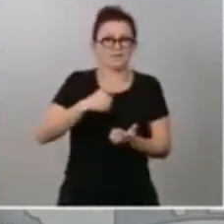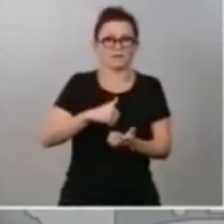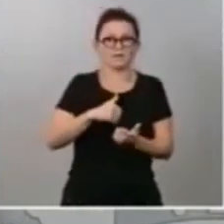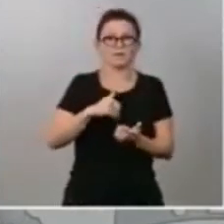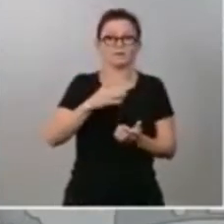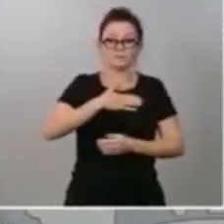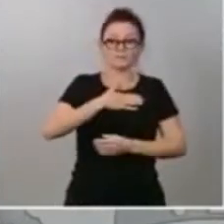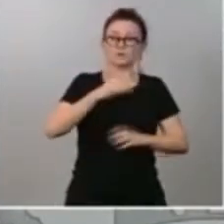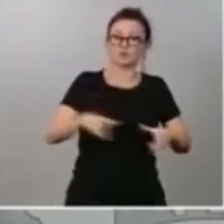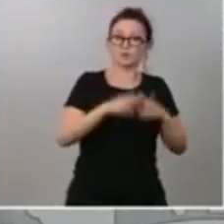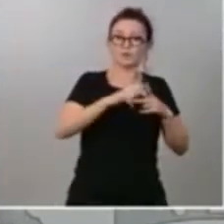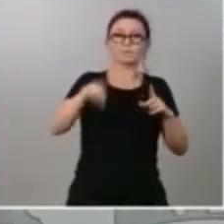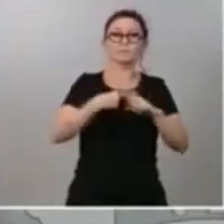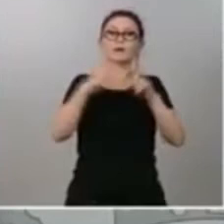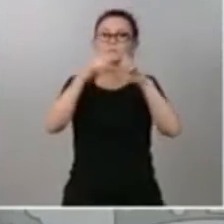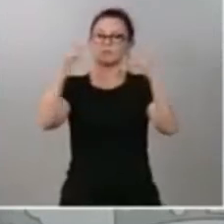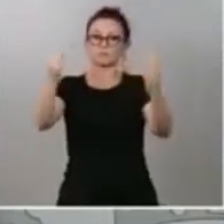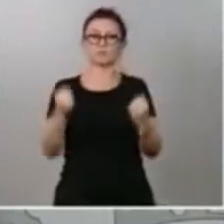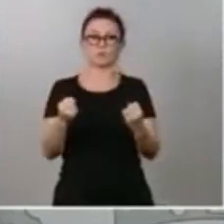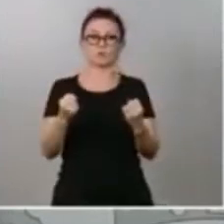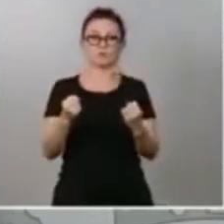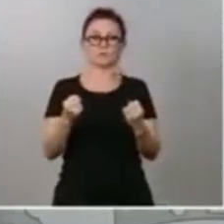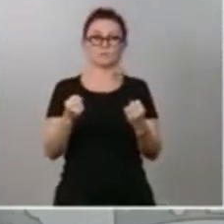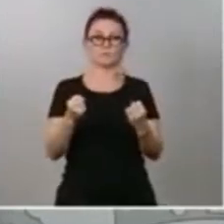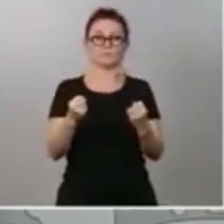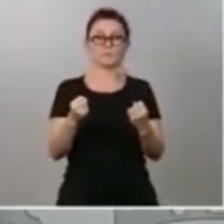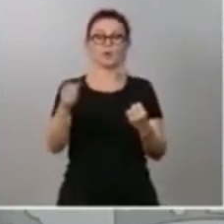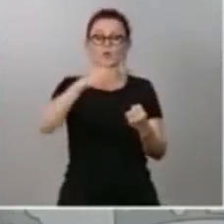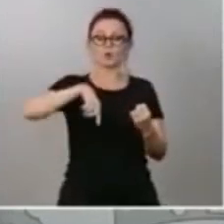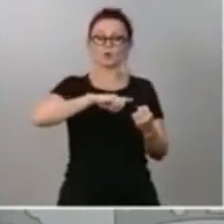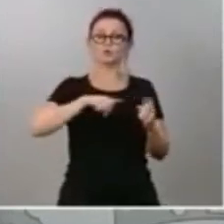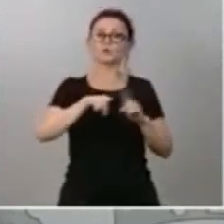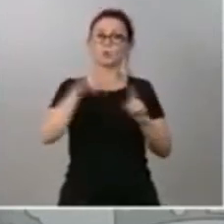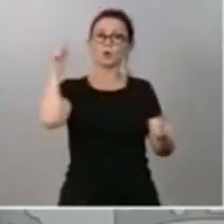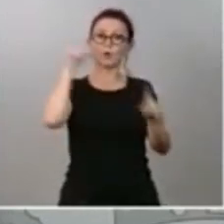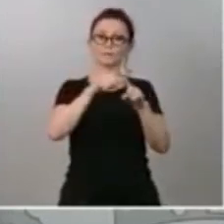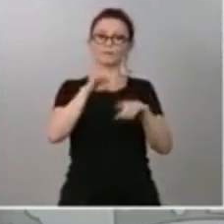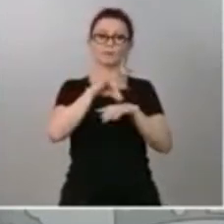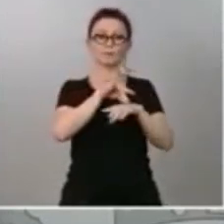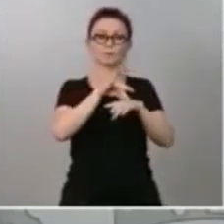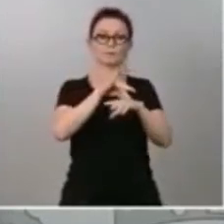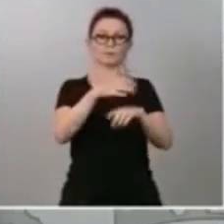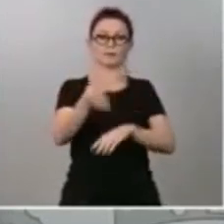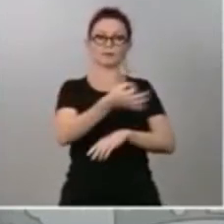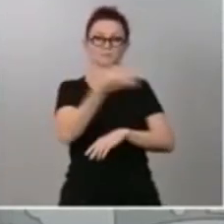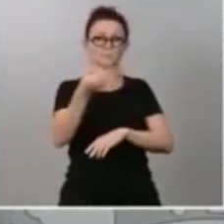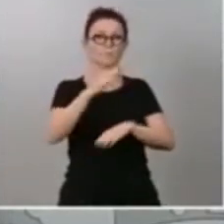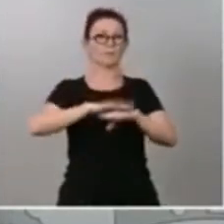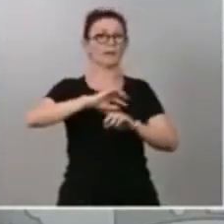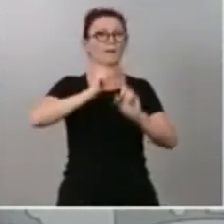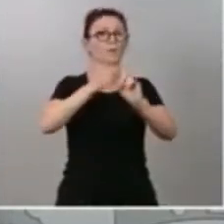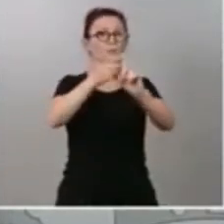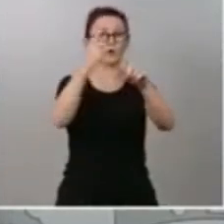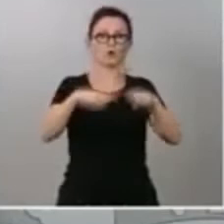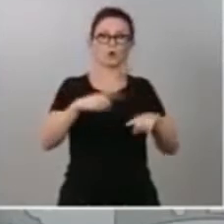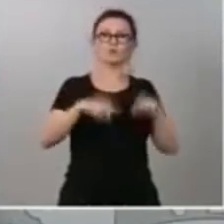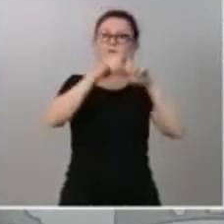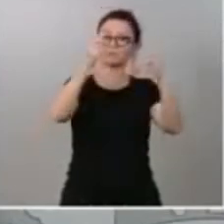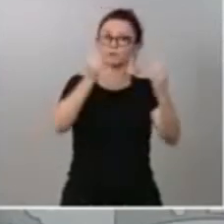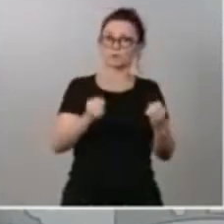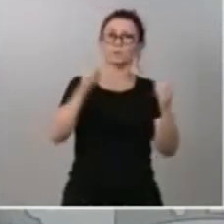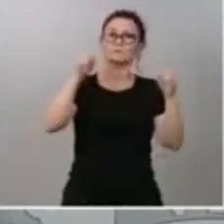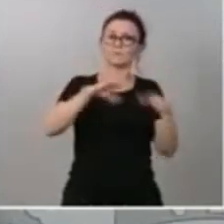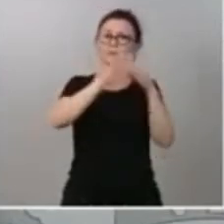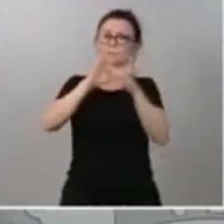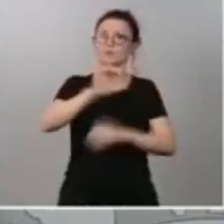Estábamos en el rumbo adecuado, el que se señalaba por parte de los expertos, las instituciones internacionales, también de la Unión Europea, y la